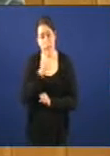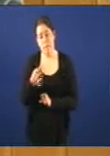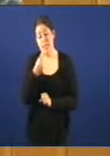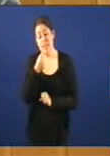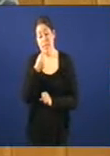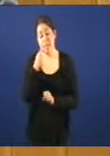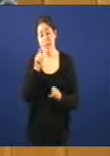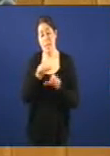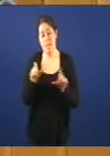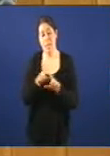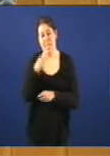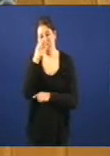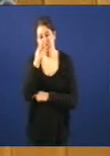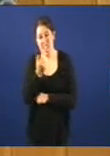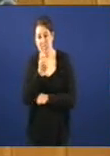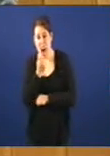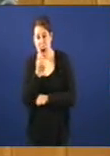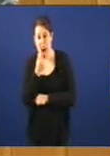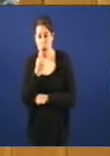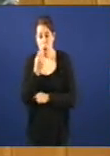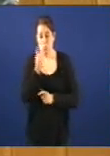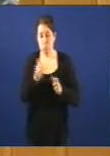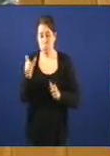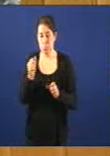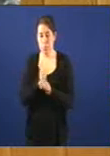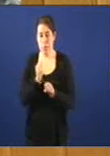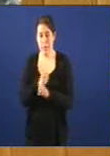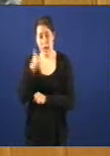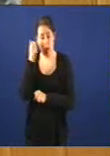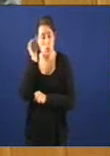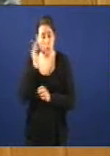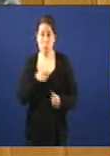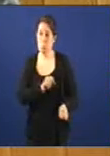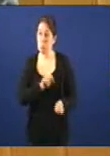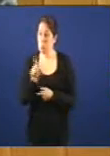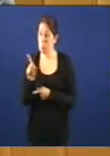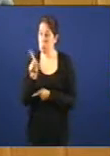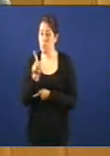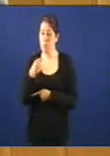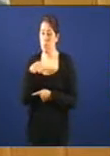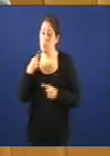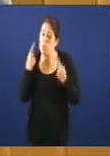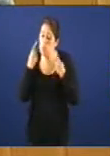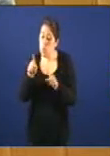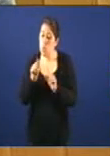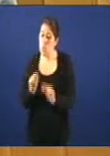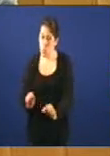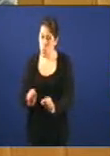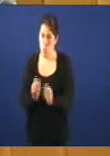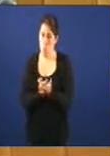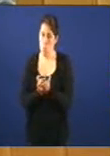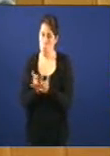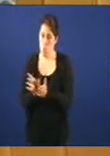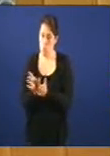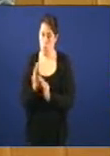non tiña ningún interese en trasladar as traballadoras, sinón en poñerles na tesitura de que abandonasen elas o seu posto de traballo. O di a